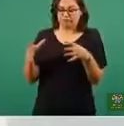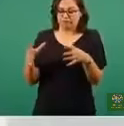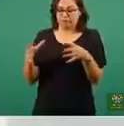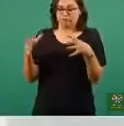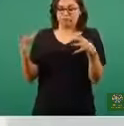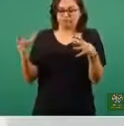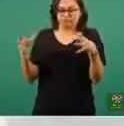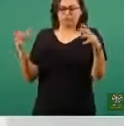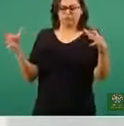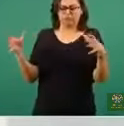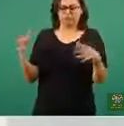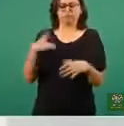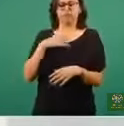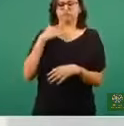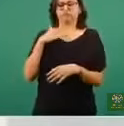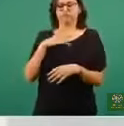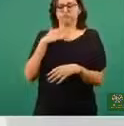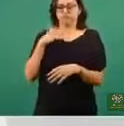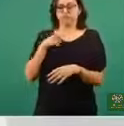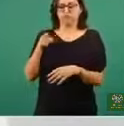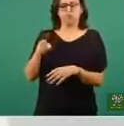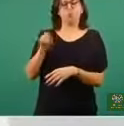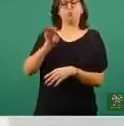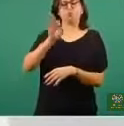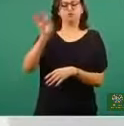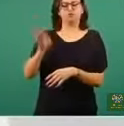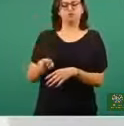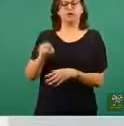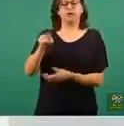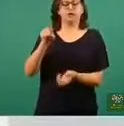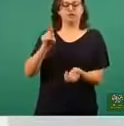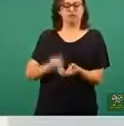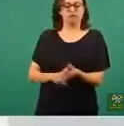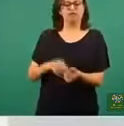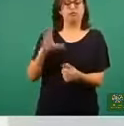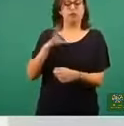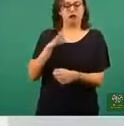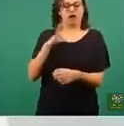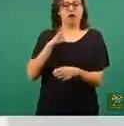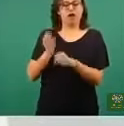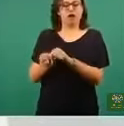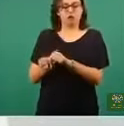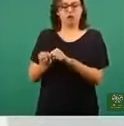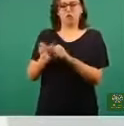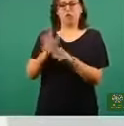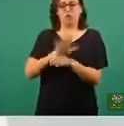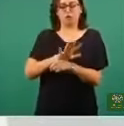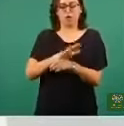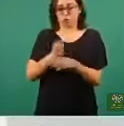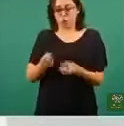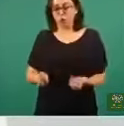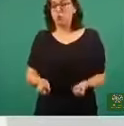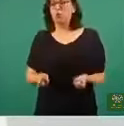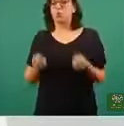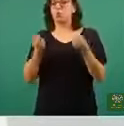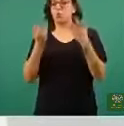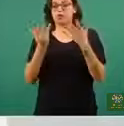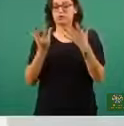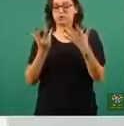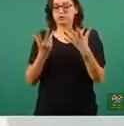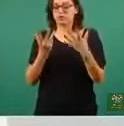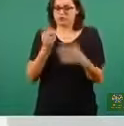epidémica, al menos no en este momento, pero donde vemos que esa tasa empieza, aunque ligeramente, a tener un